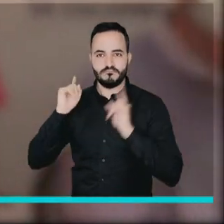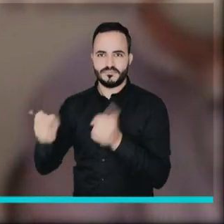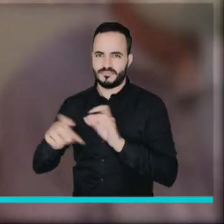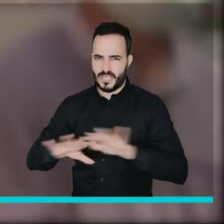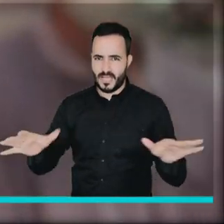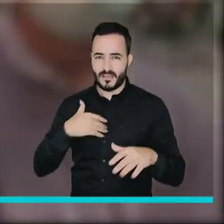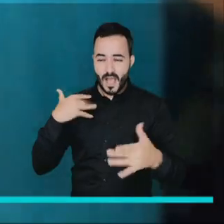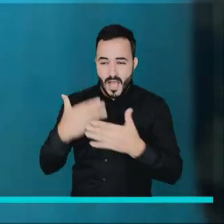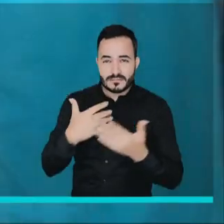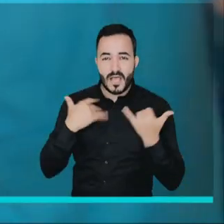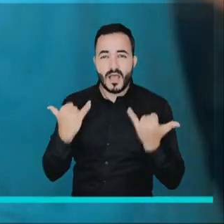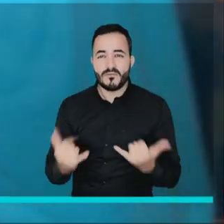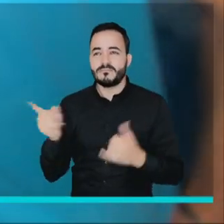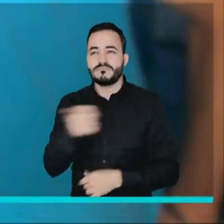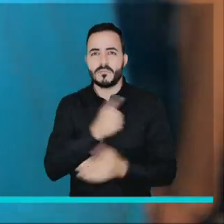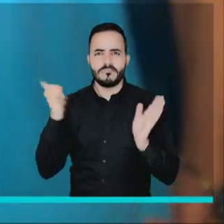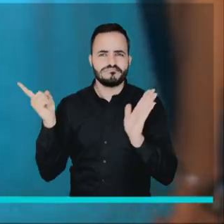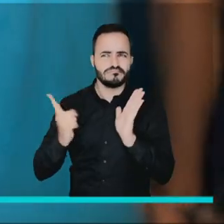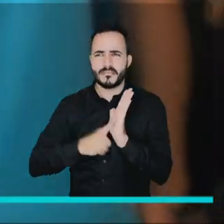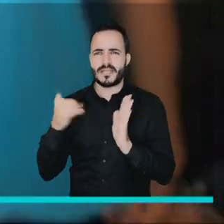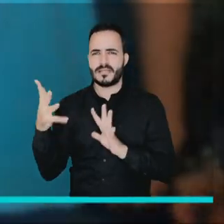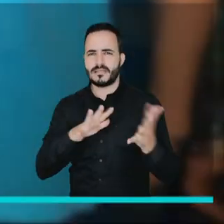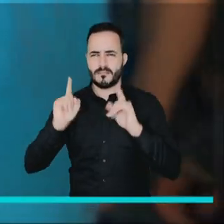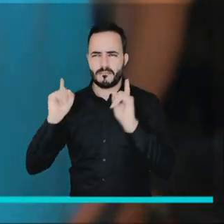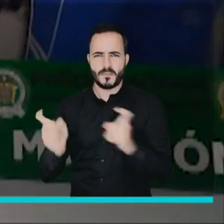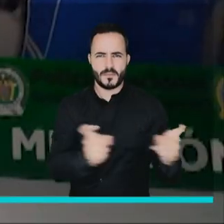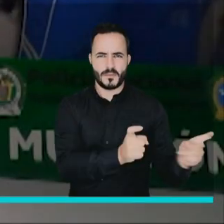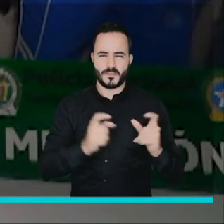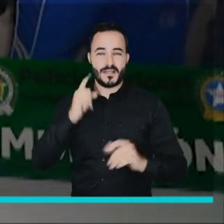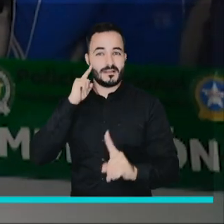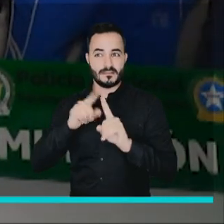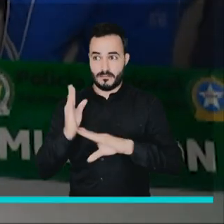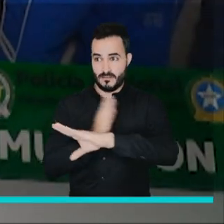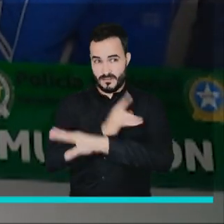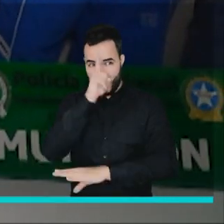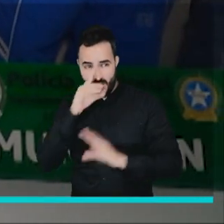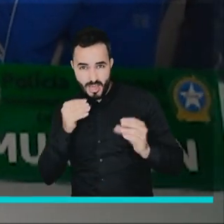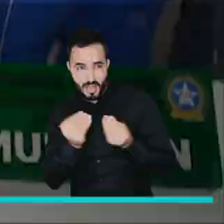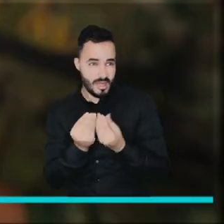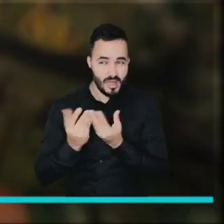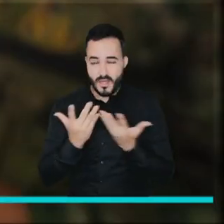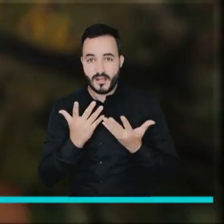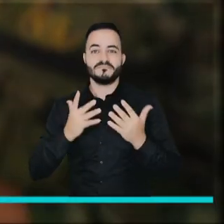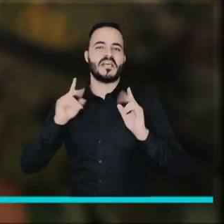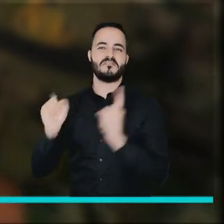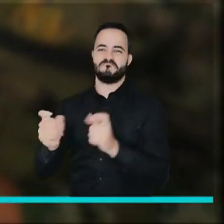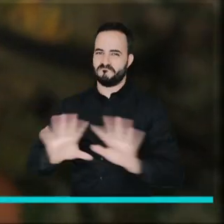en el noroccidente de Medellín. A la fecha se han logrado 1.075 capturas contra el crimen organizado.